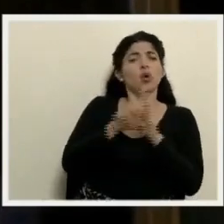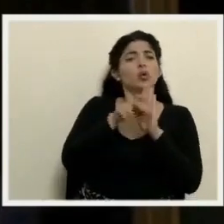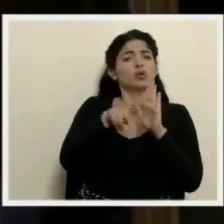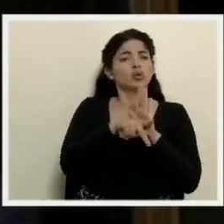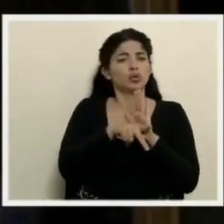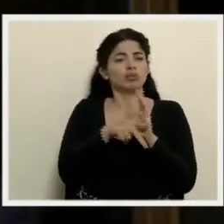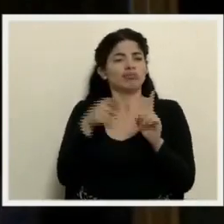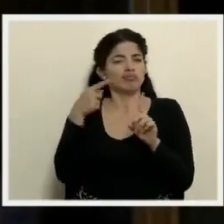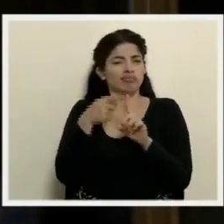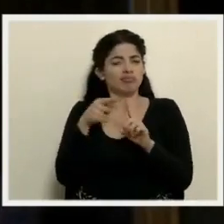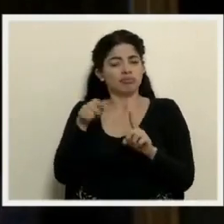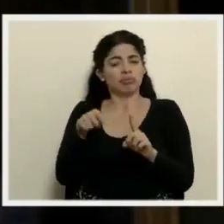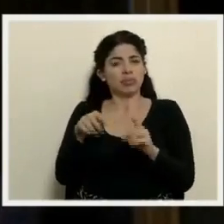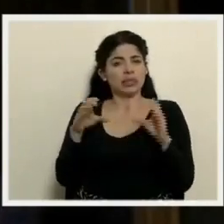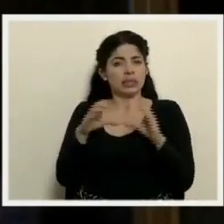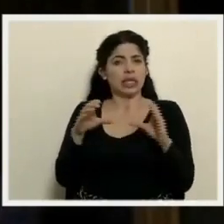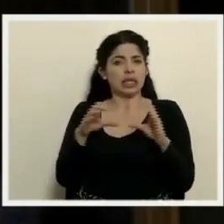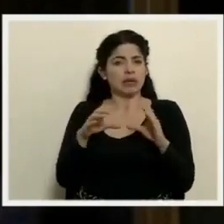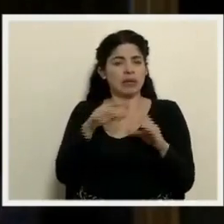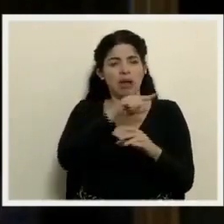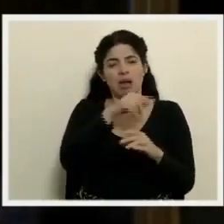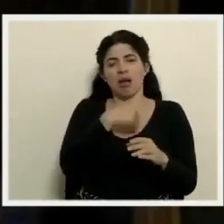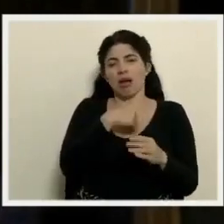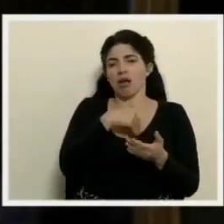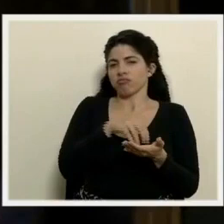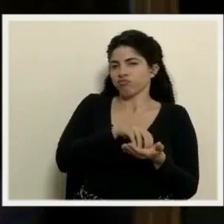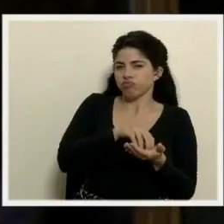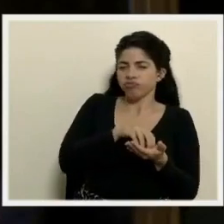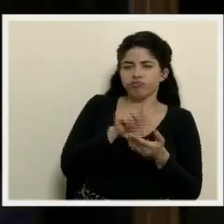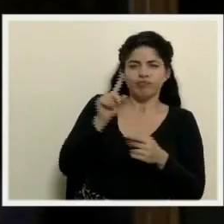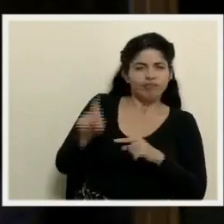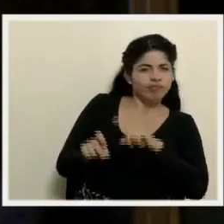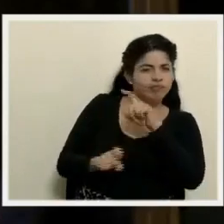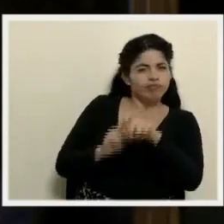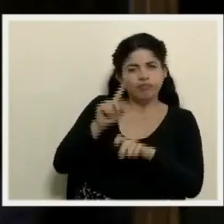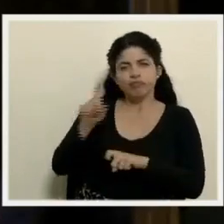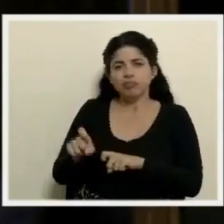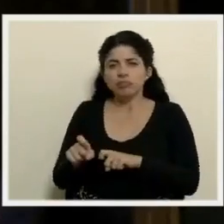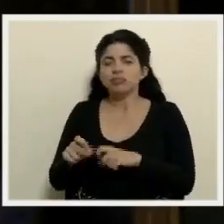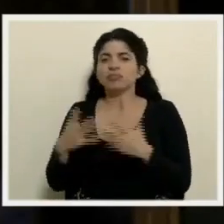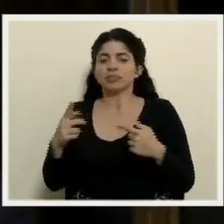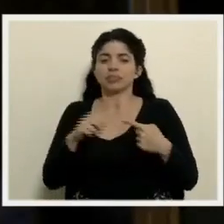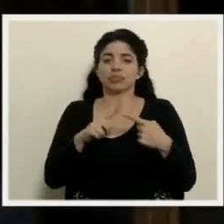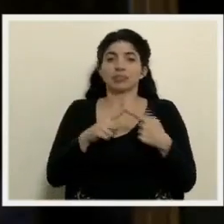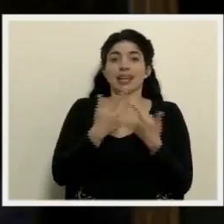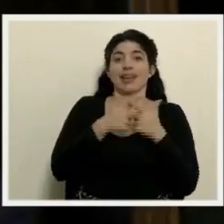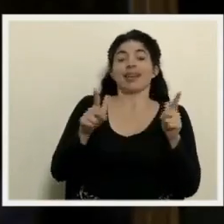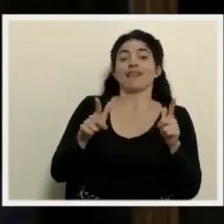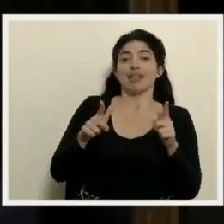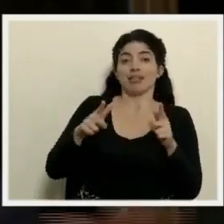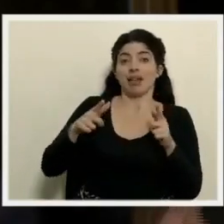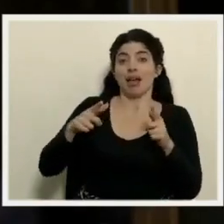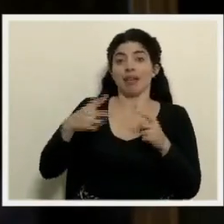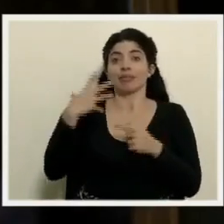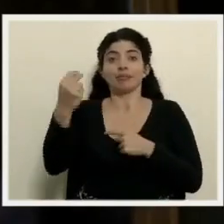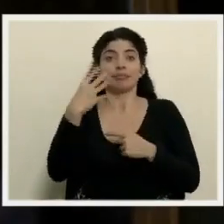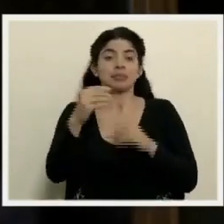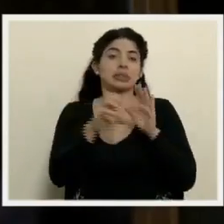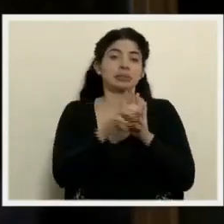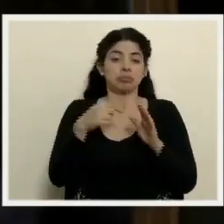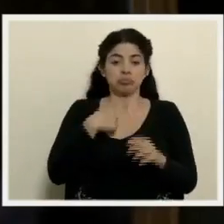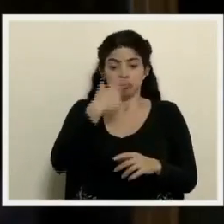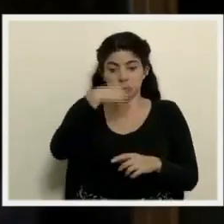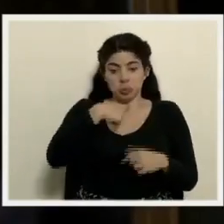la aplicación de este certificado. Cuestionamientos desde el punto de vista de la libertad de tránsito a quienes quieren ir al